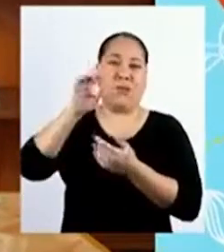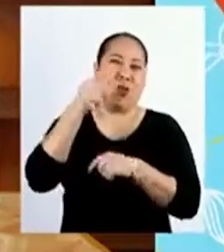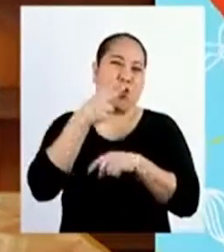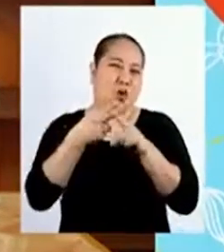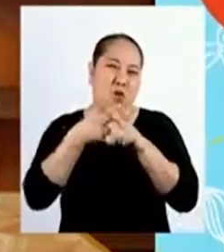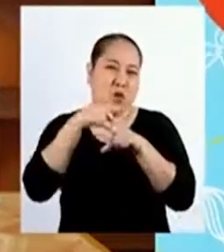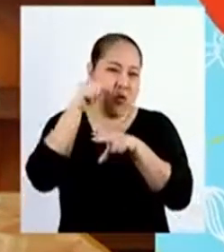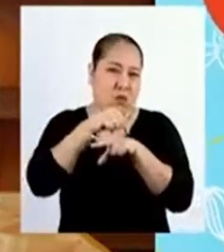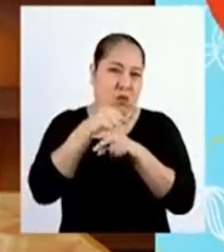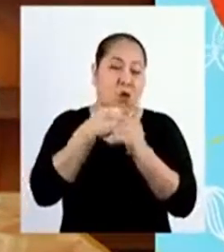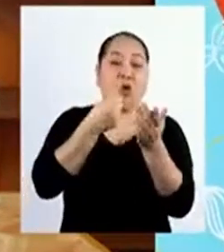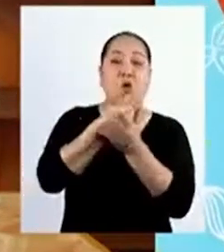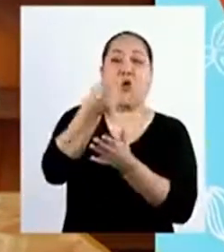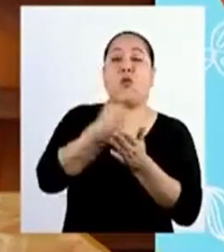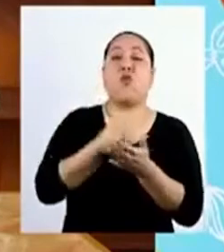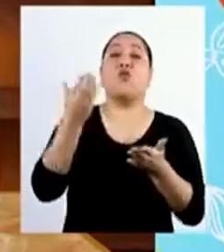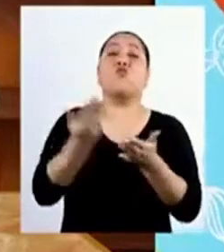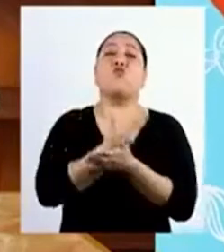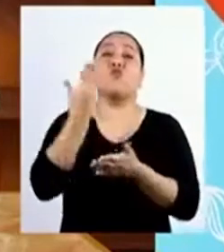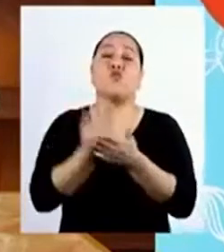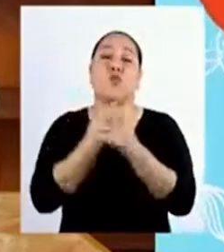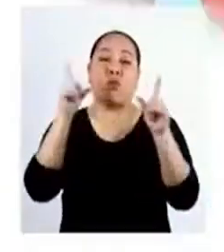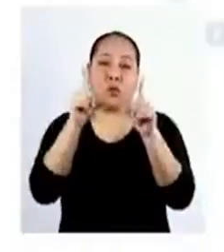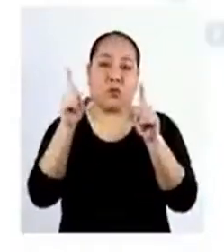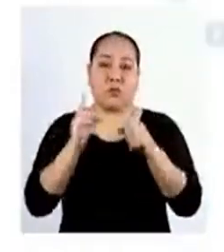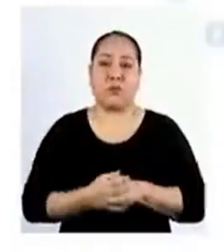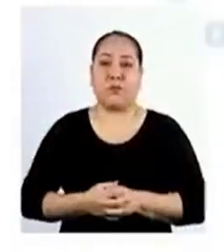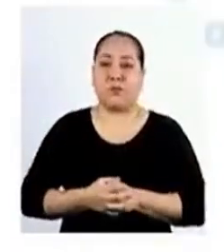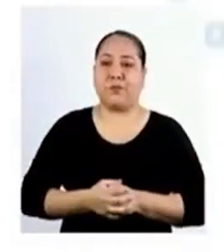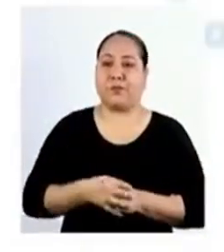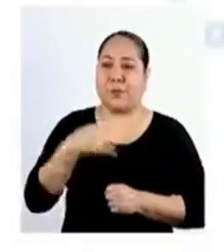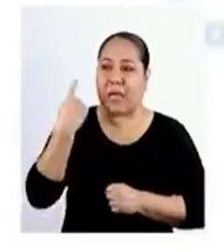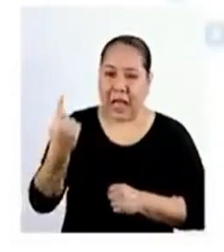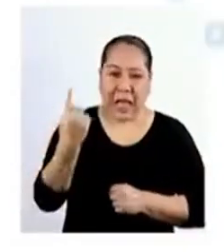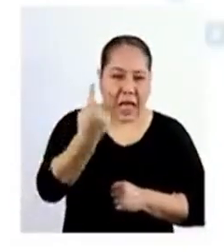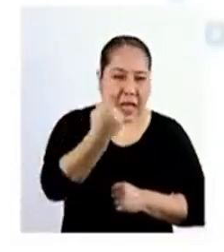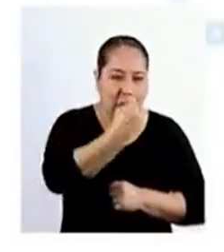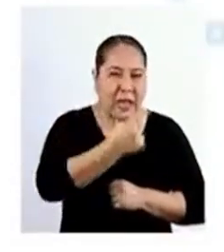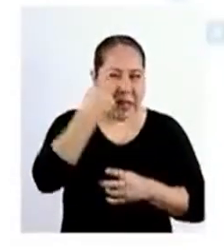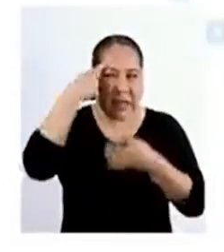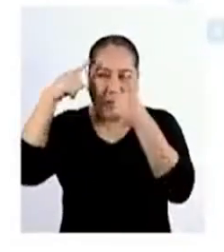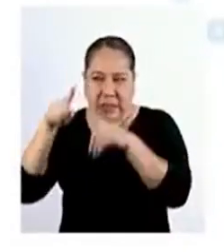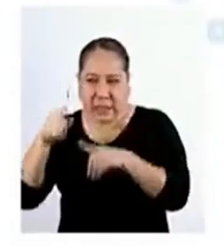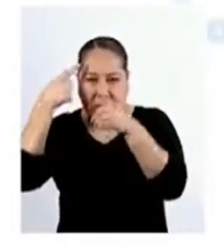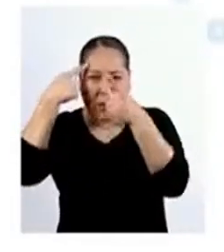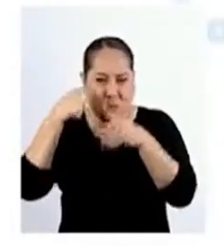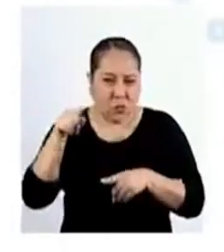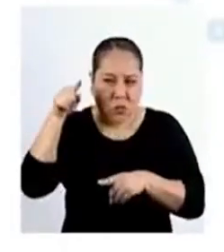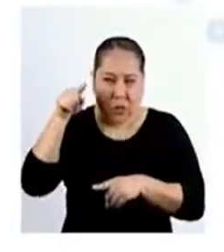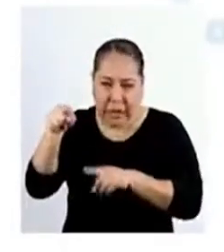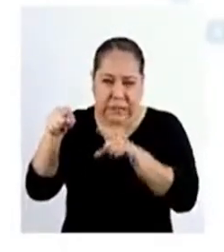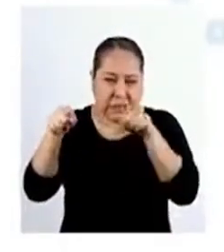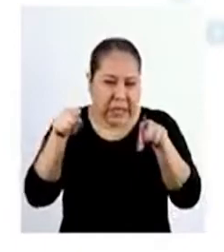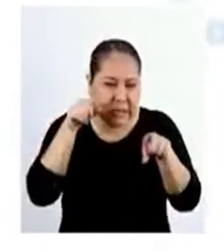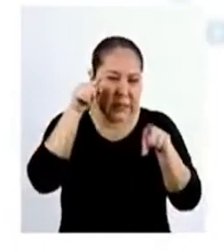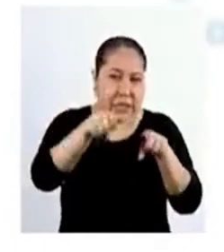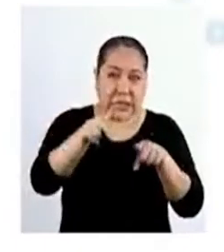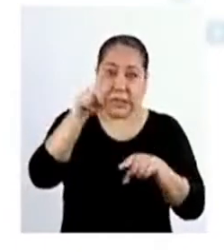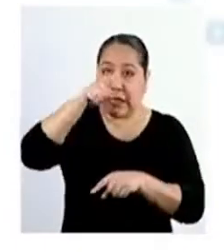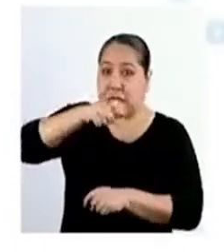por un tiempo A comprar un nuevo televisor Cada vez que decidimos satisfacer una necesidad